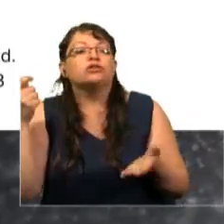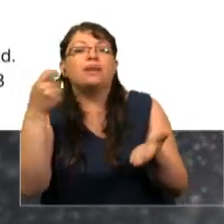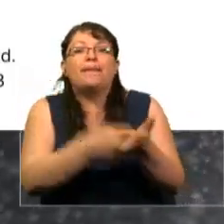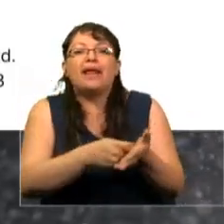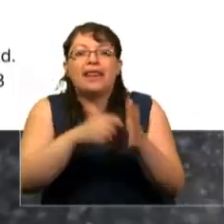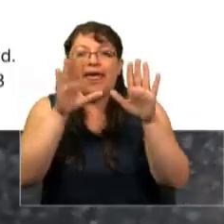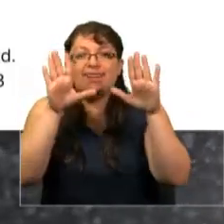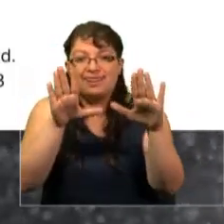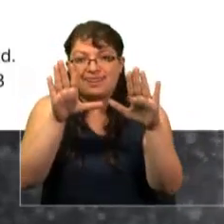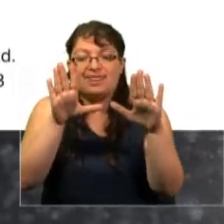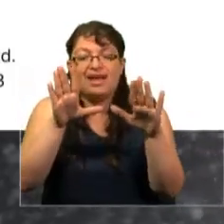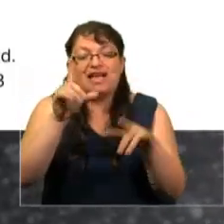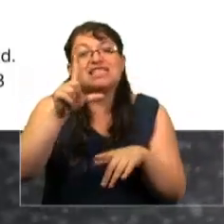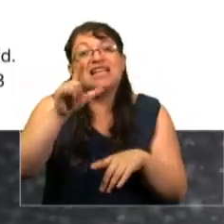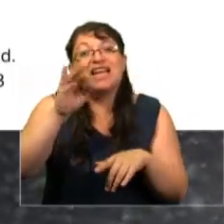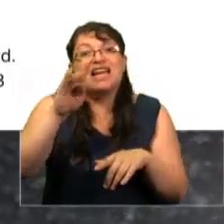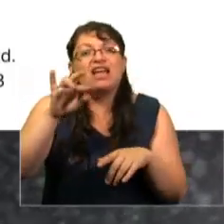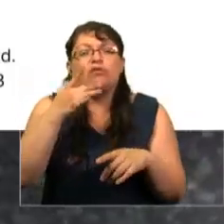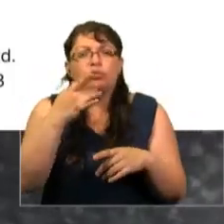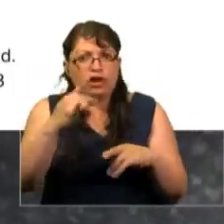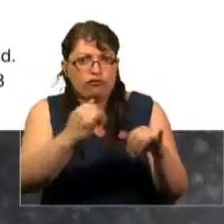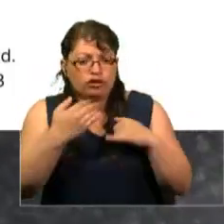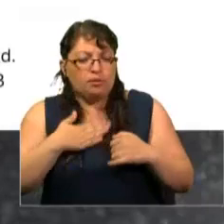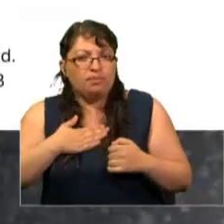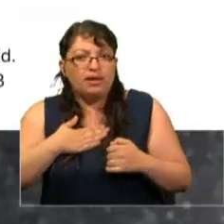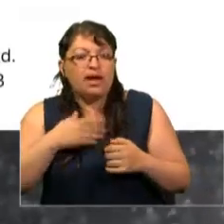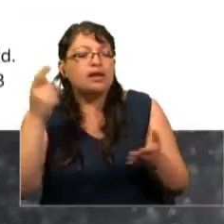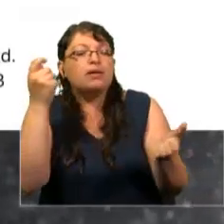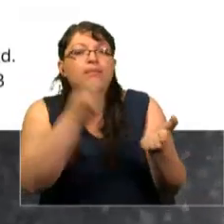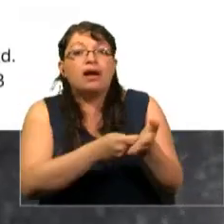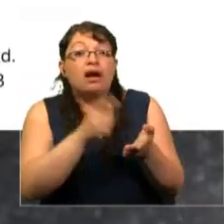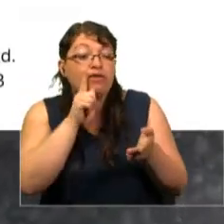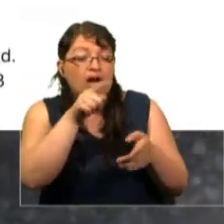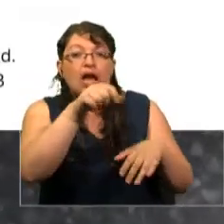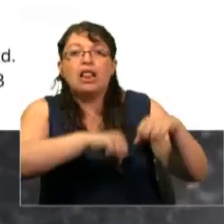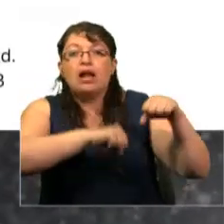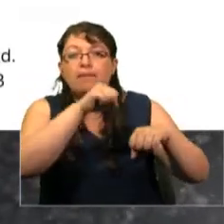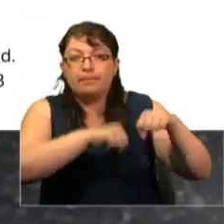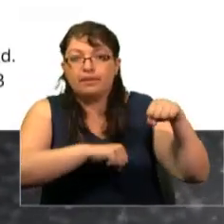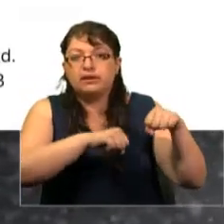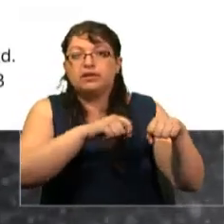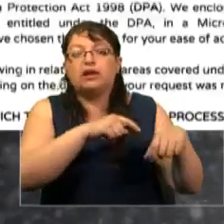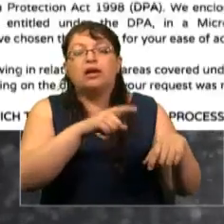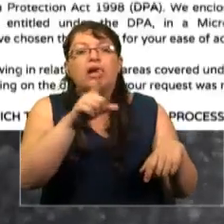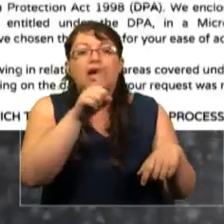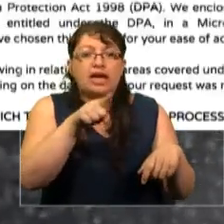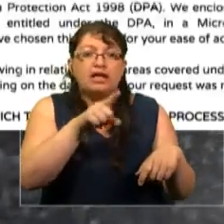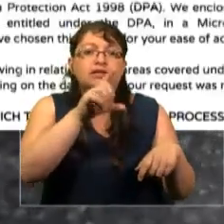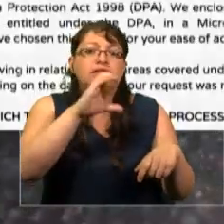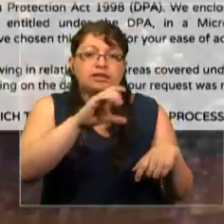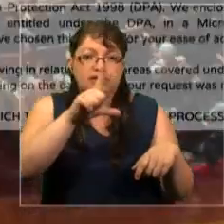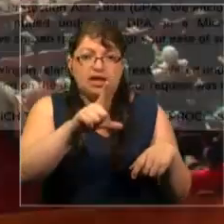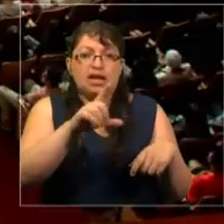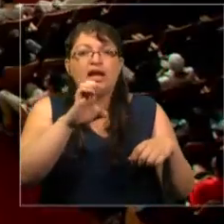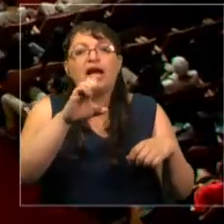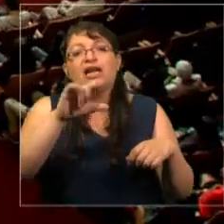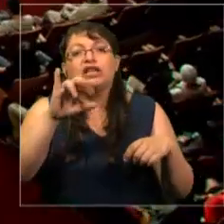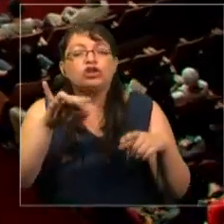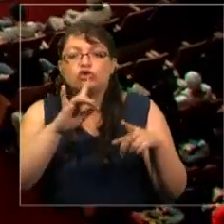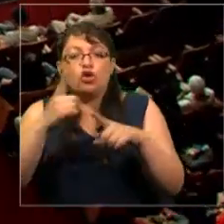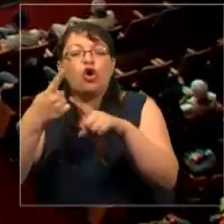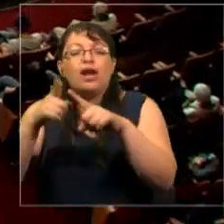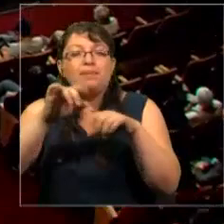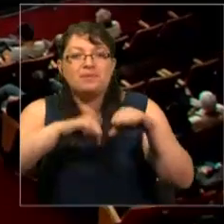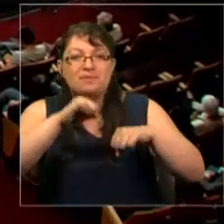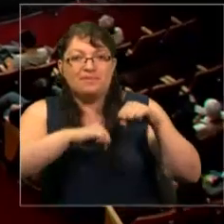libras por mis propios datos y tenía que pagarle a una empresa que se llama SCL Electronics, no a Cambridge Analytica.